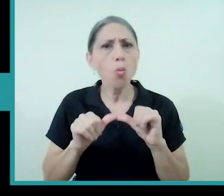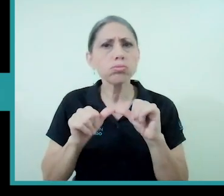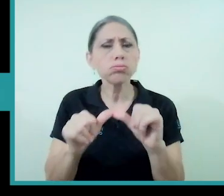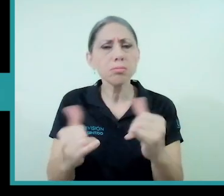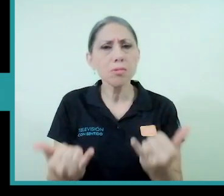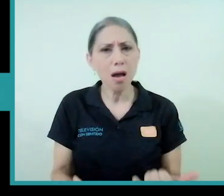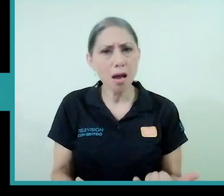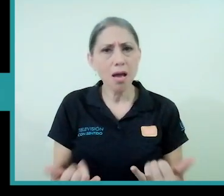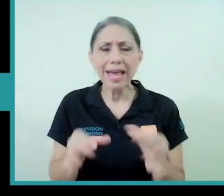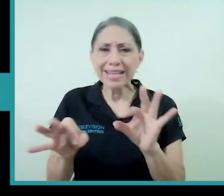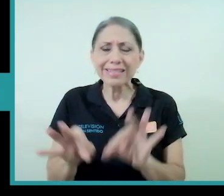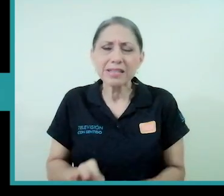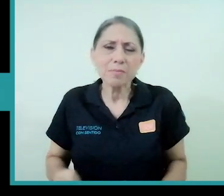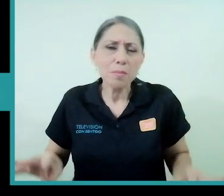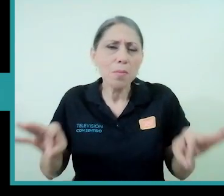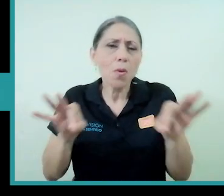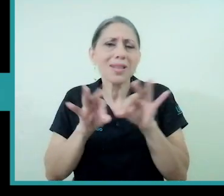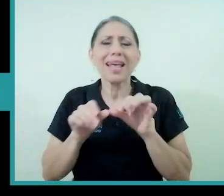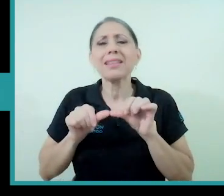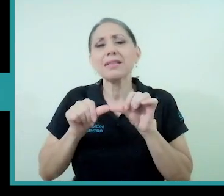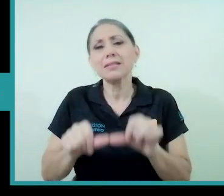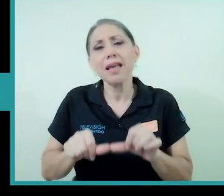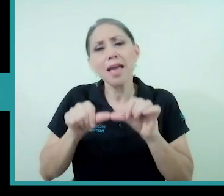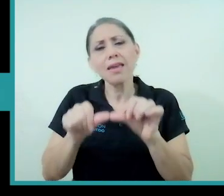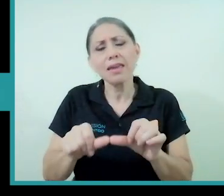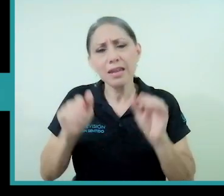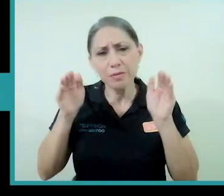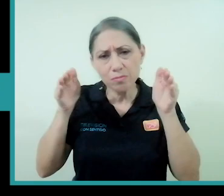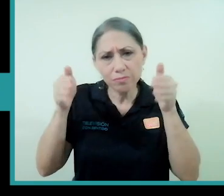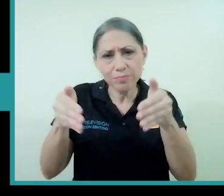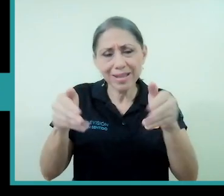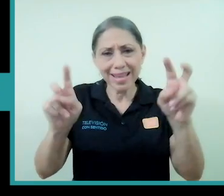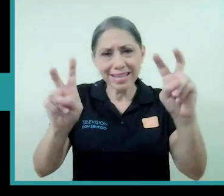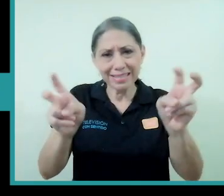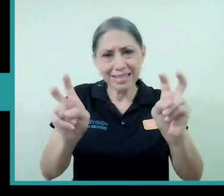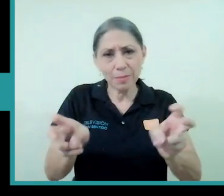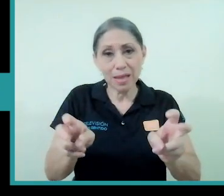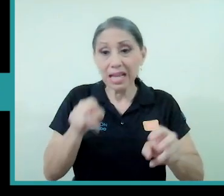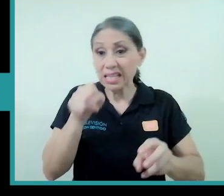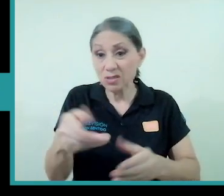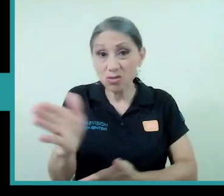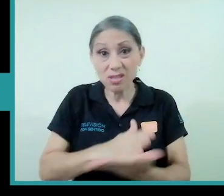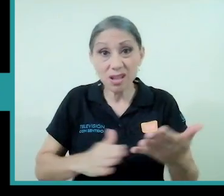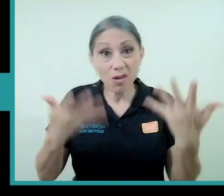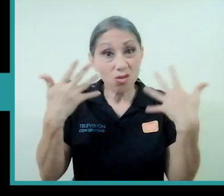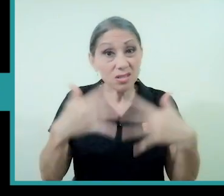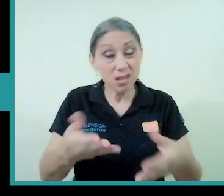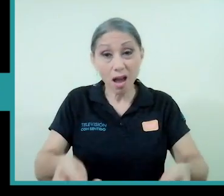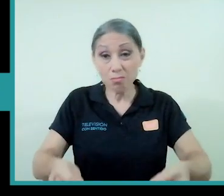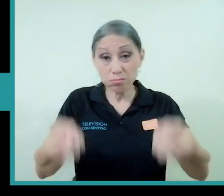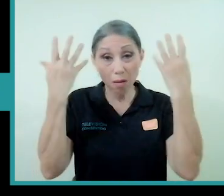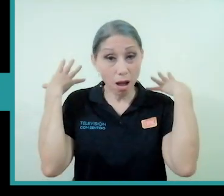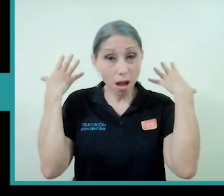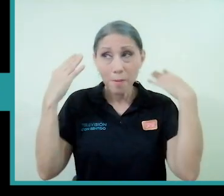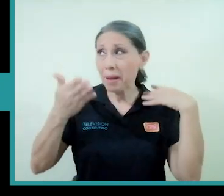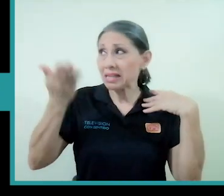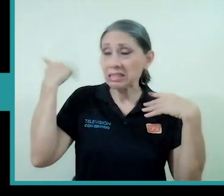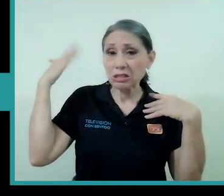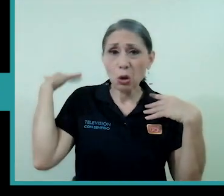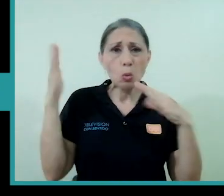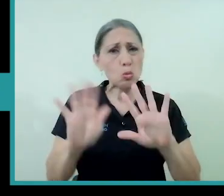tan importante seguir abordando estas temáticas porque no es una cosa del pasado no es que nosotras estemos